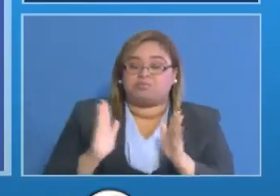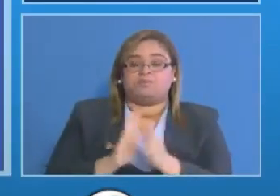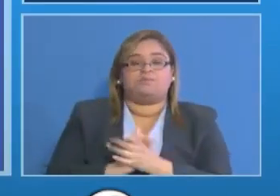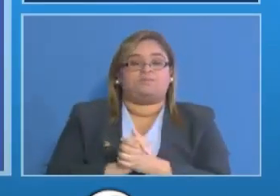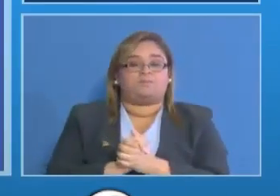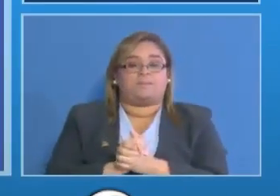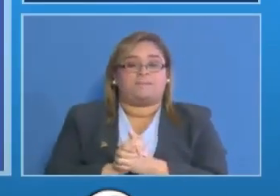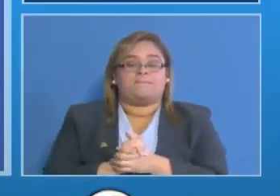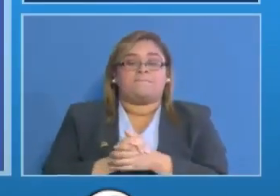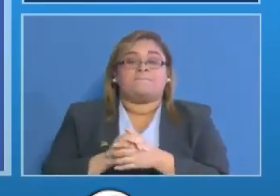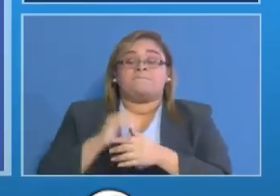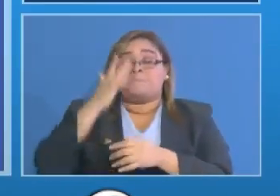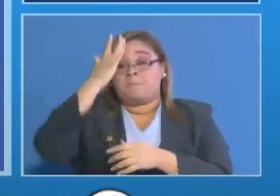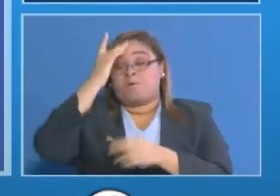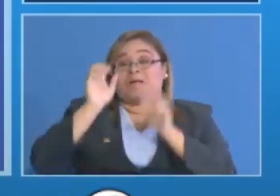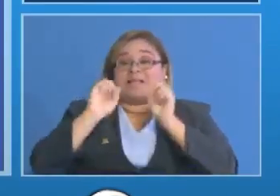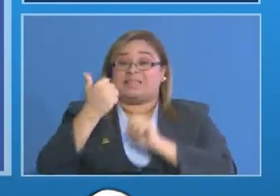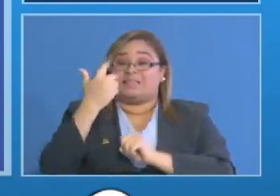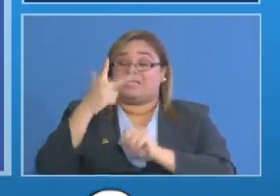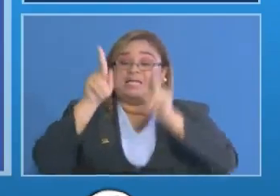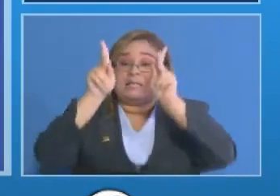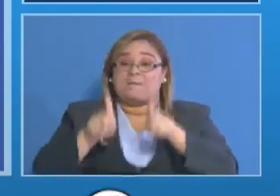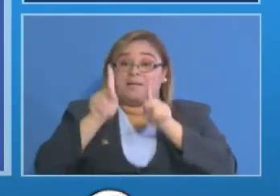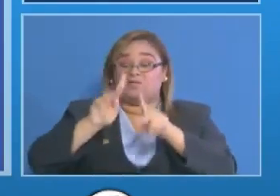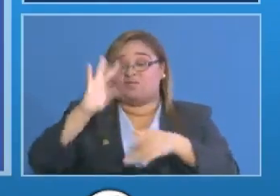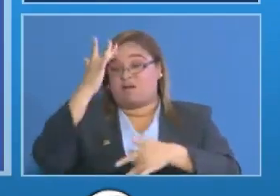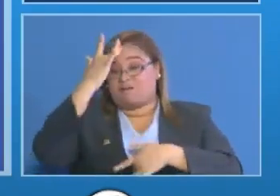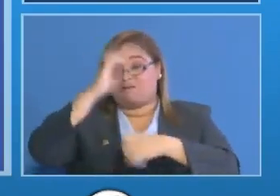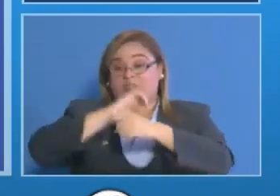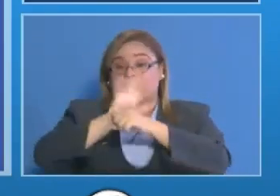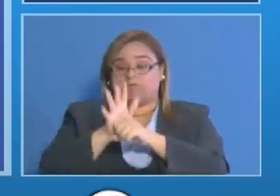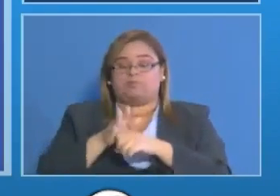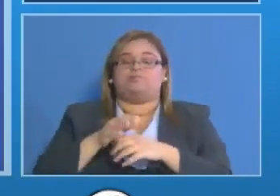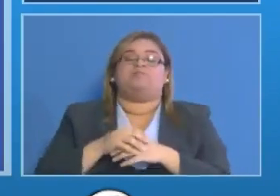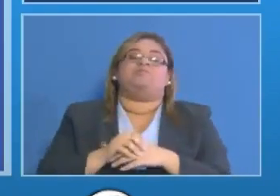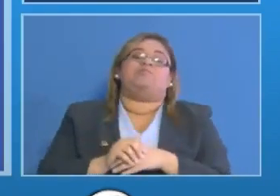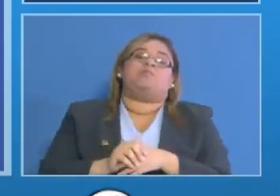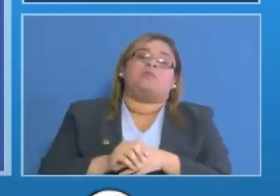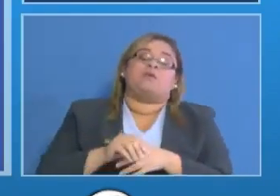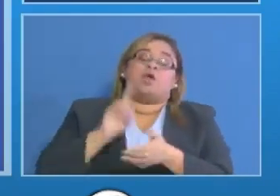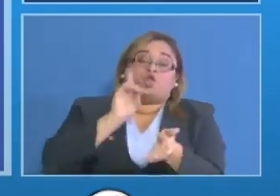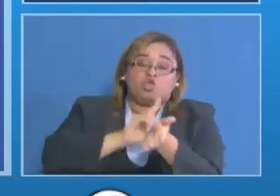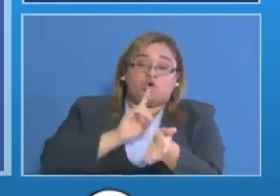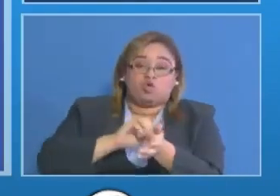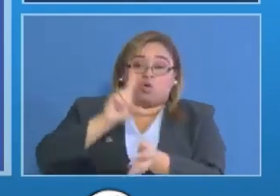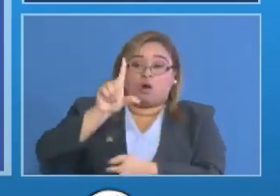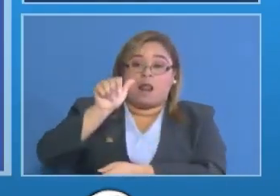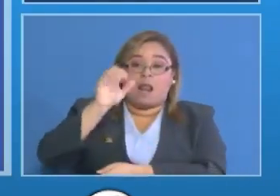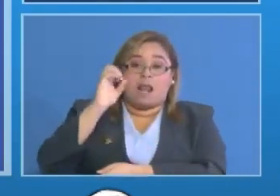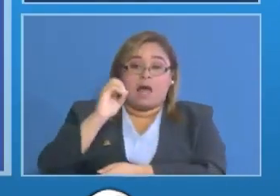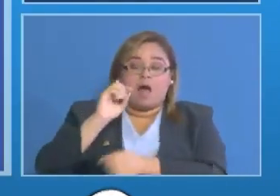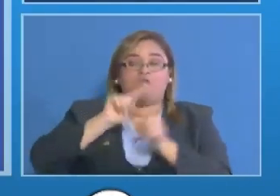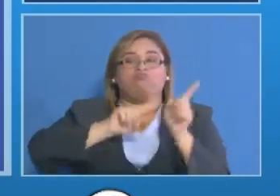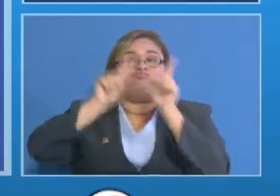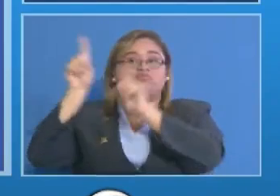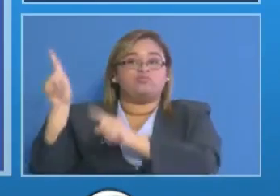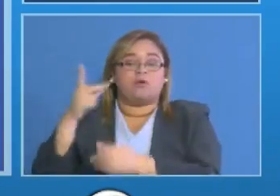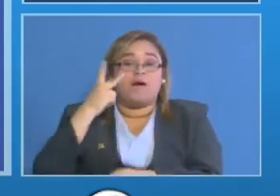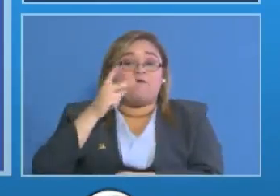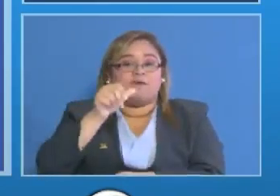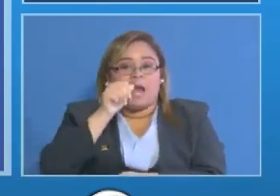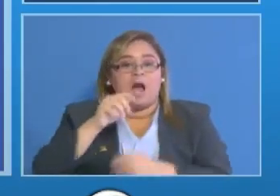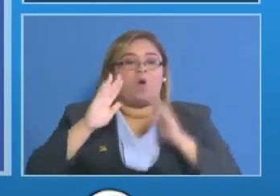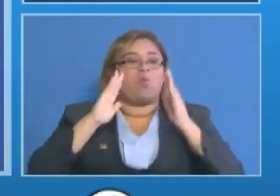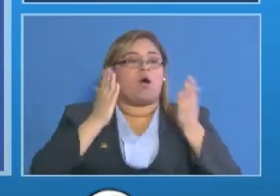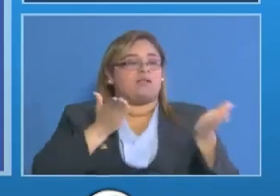13 personas dentro del hospital el doctor por eso no está hoy aquí el estado allá atendiendo la apertura